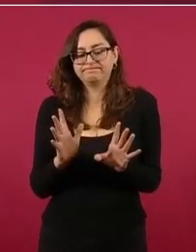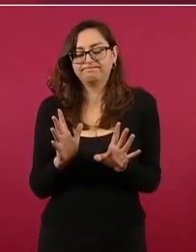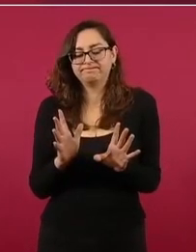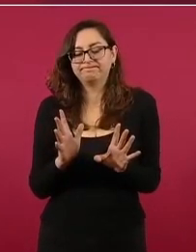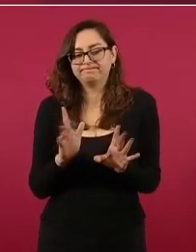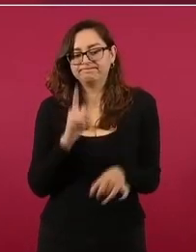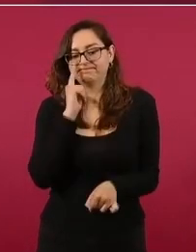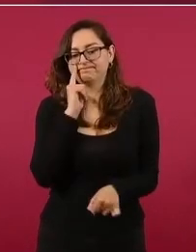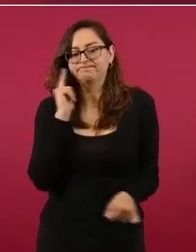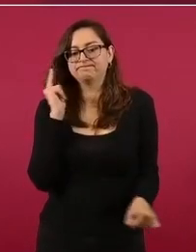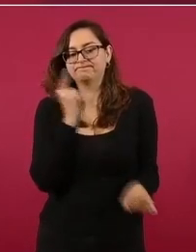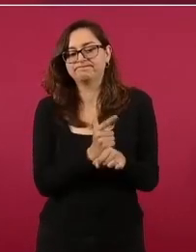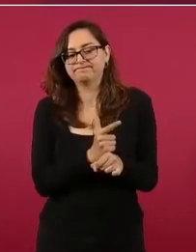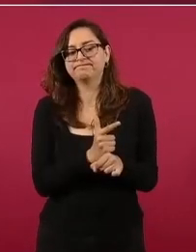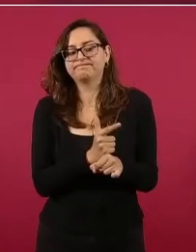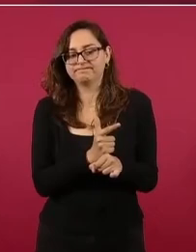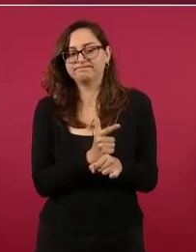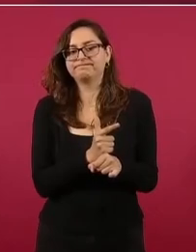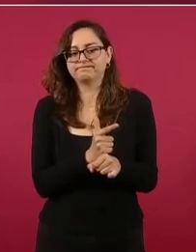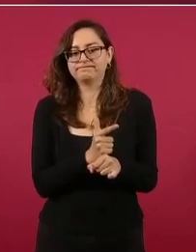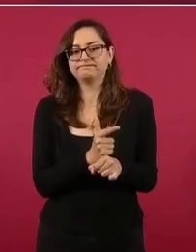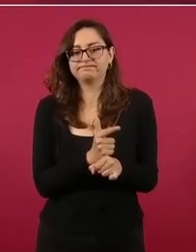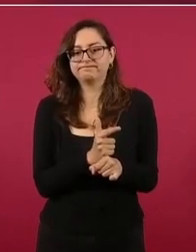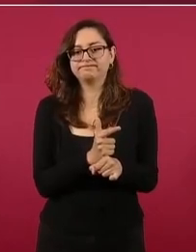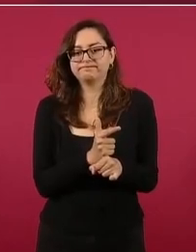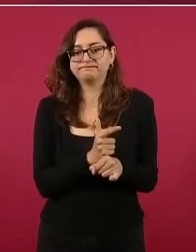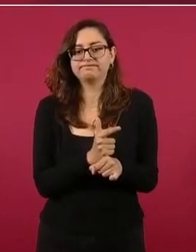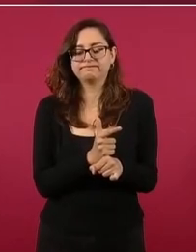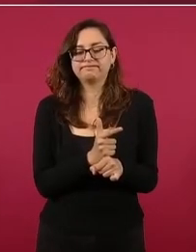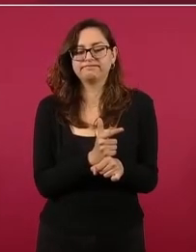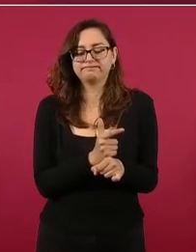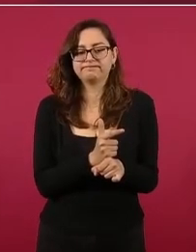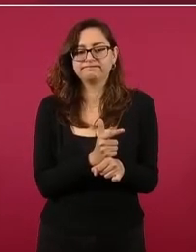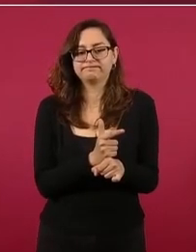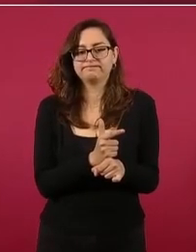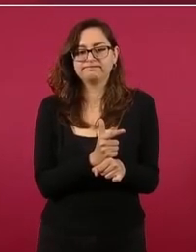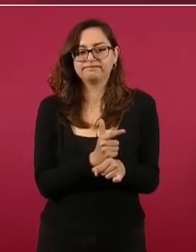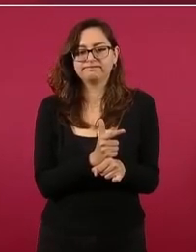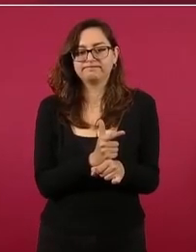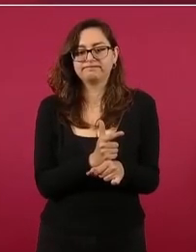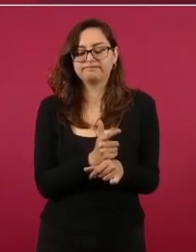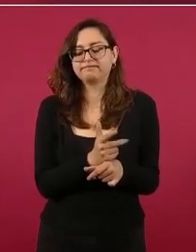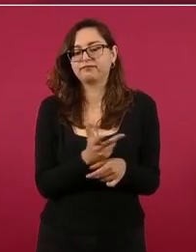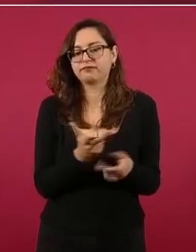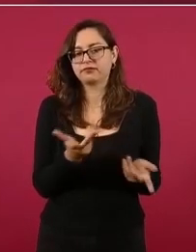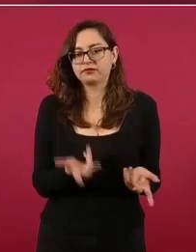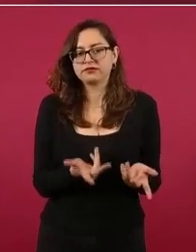desviar